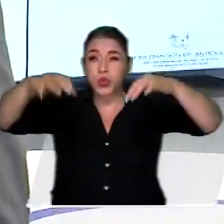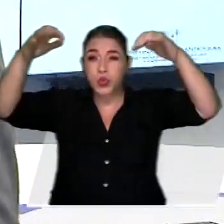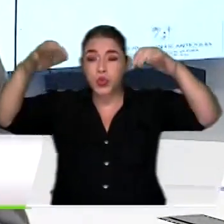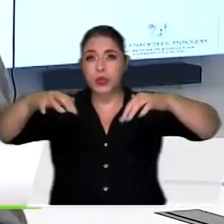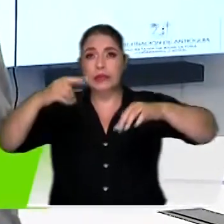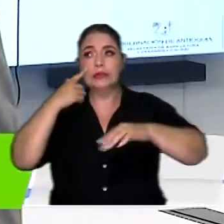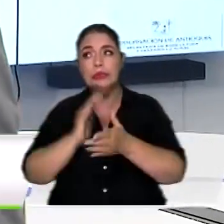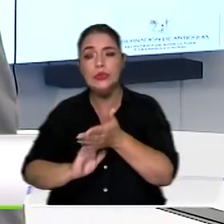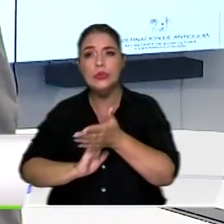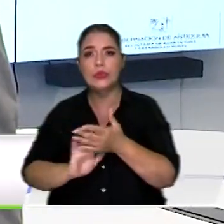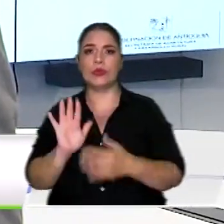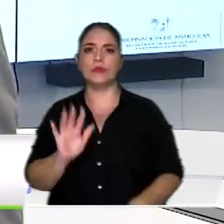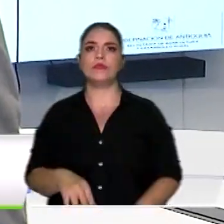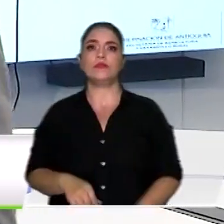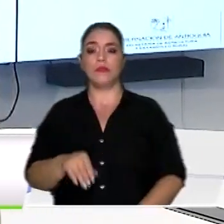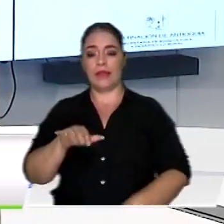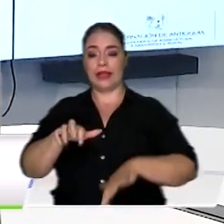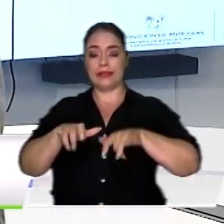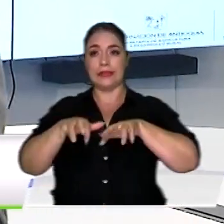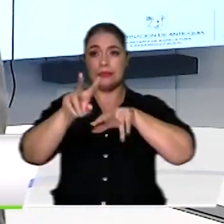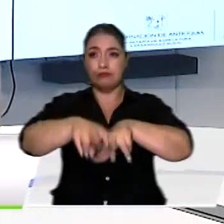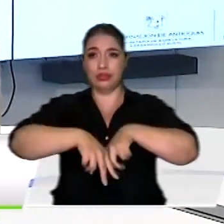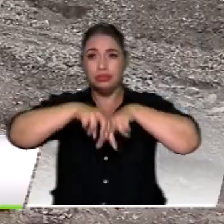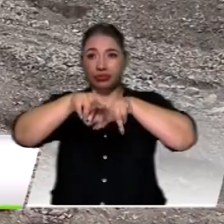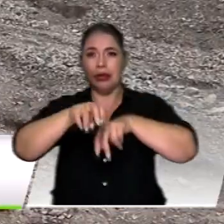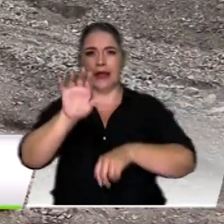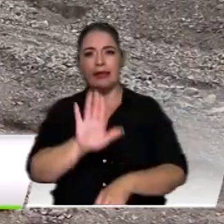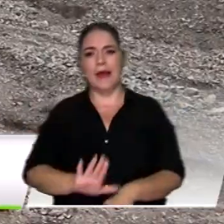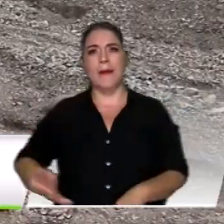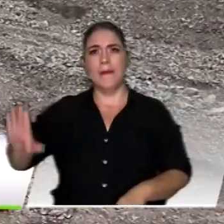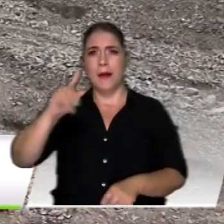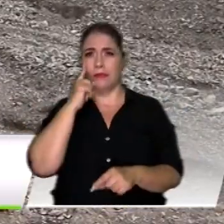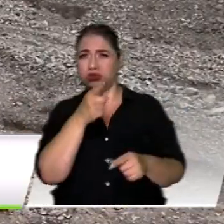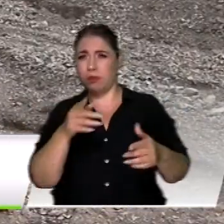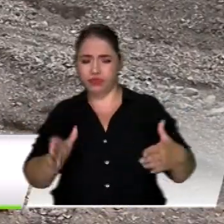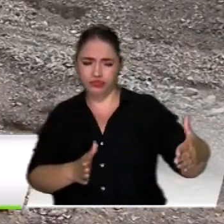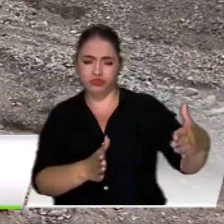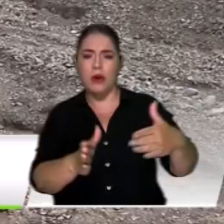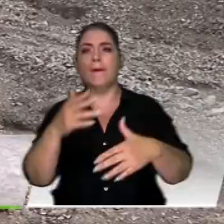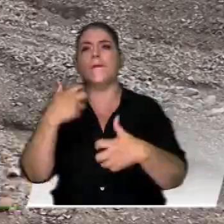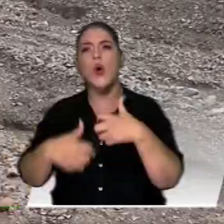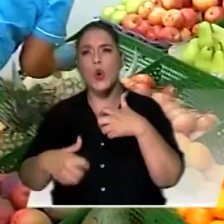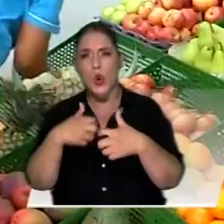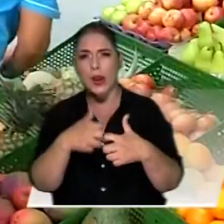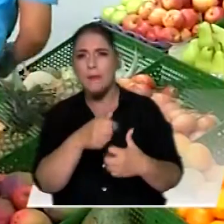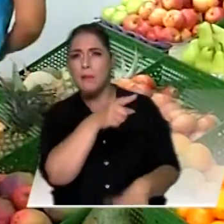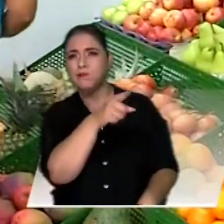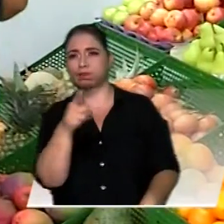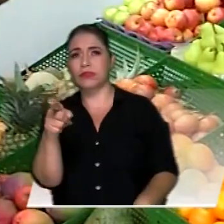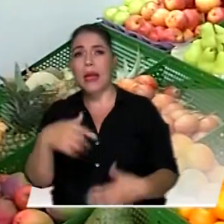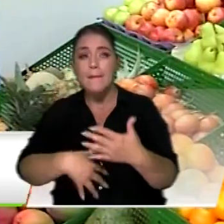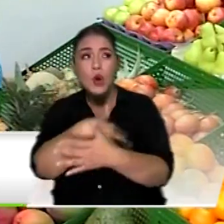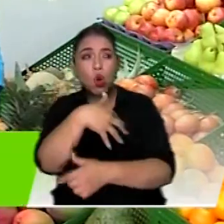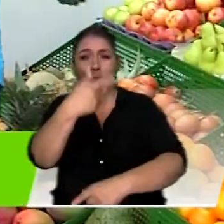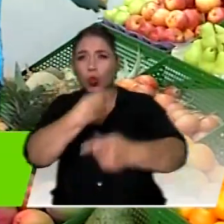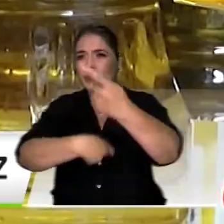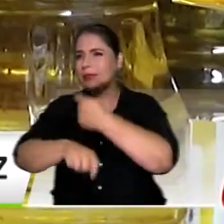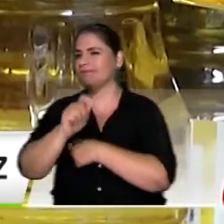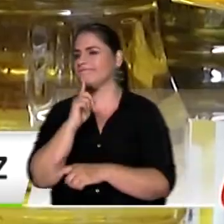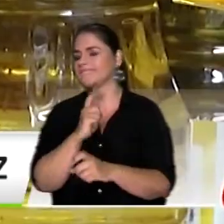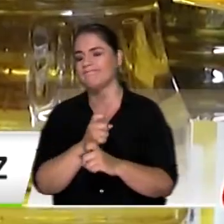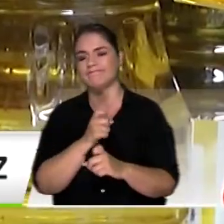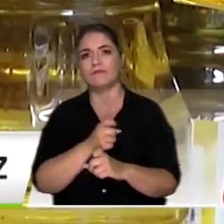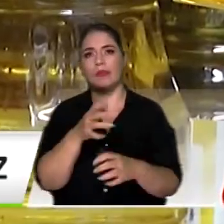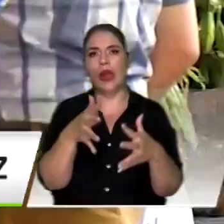De acuerdo con la Secretaría de Agricultura, el departamento tiene varias vías municipales con problemas, lo que afecta a la comercialización de productos como arroz,